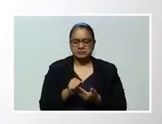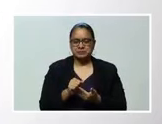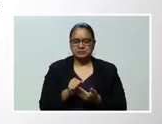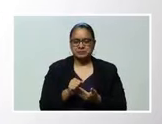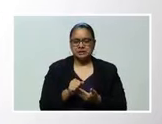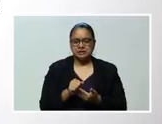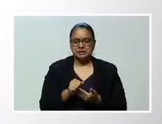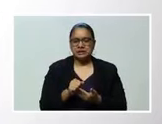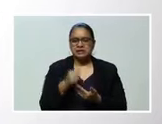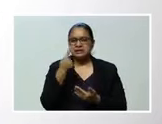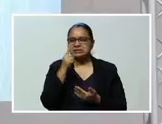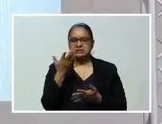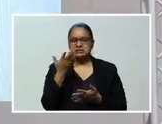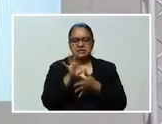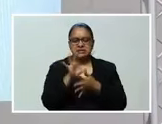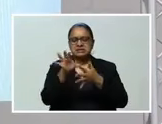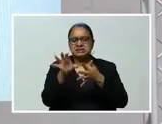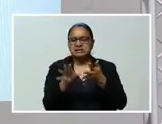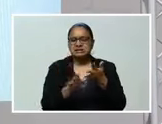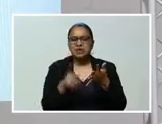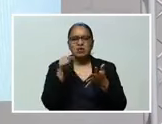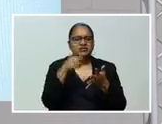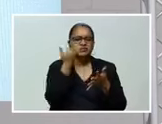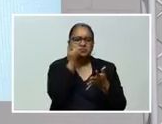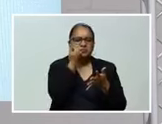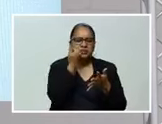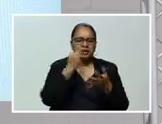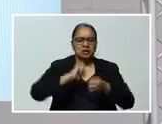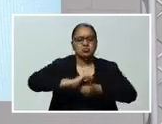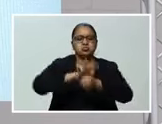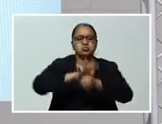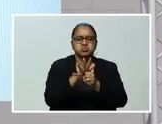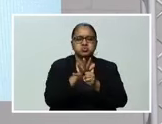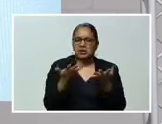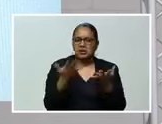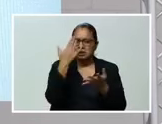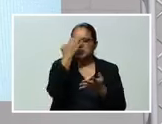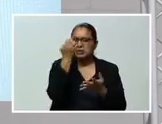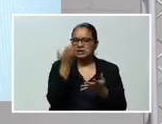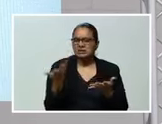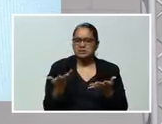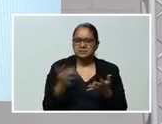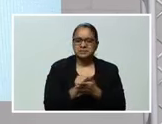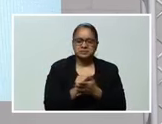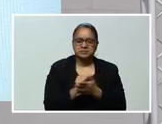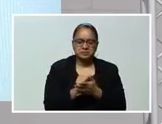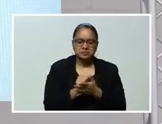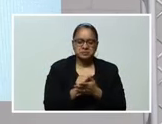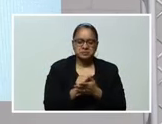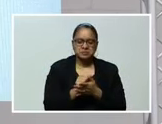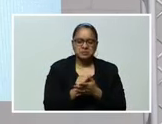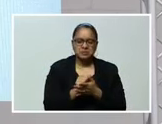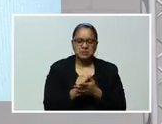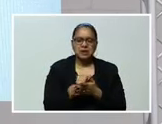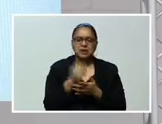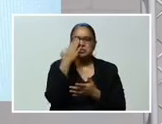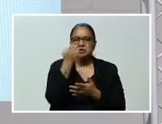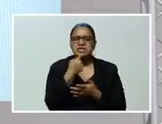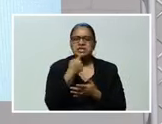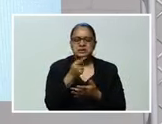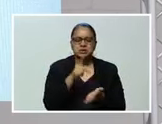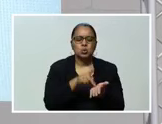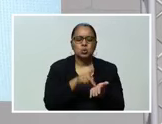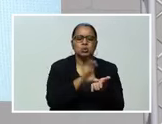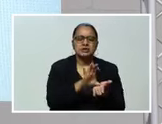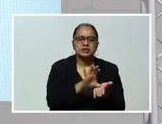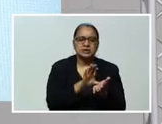esta caracterización de la enfermedad En el Departamento de Cortés? Pues un dato que llama la atención es ¿Por qué Cortés tiene